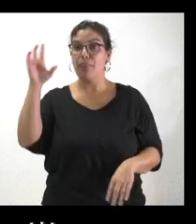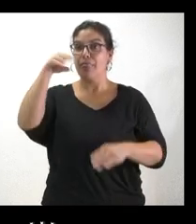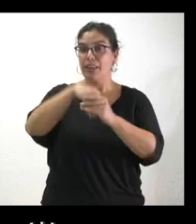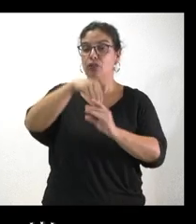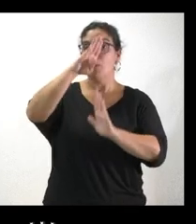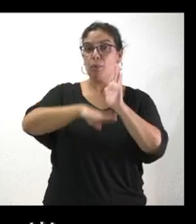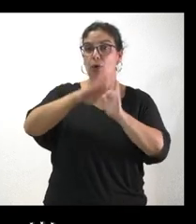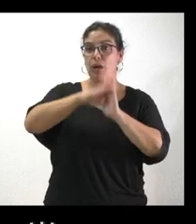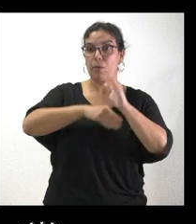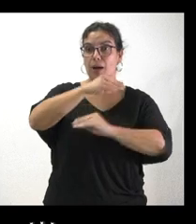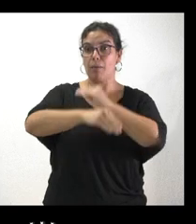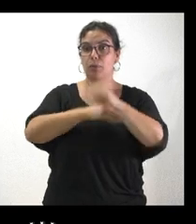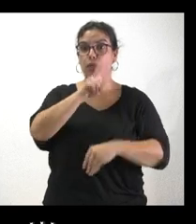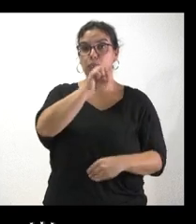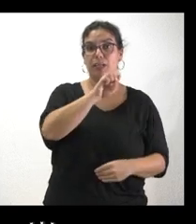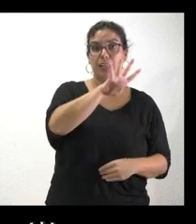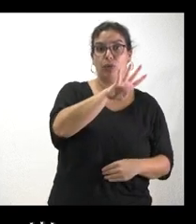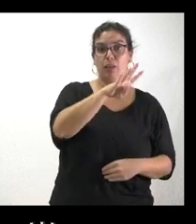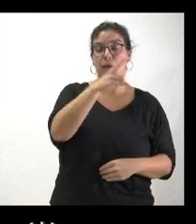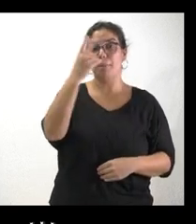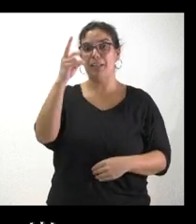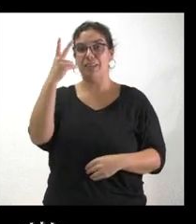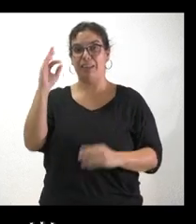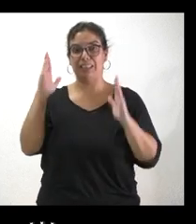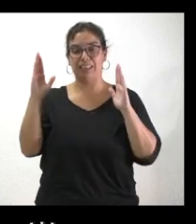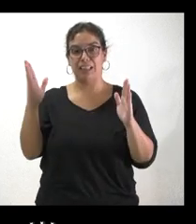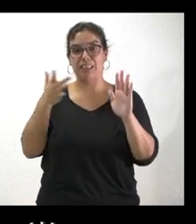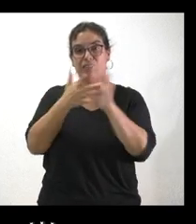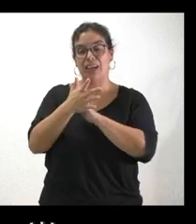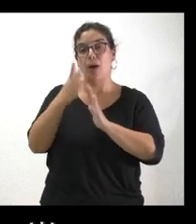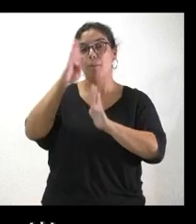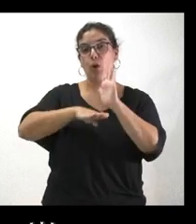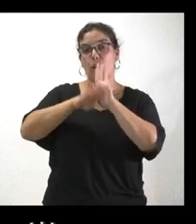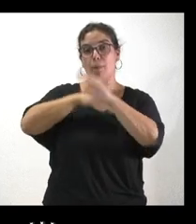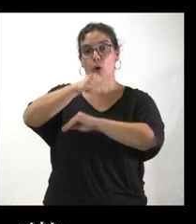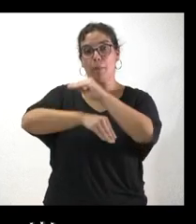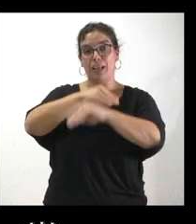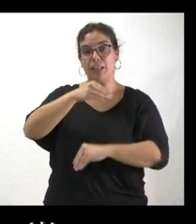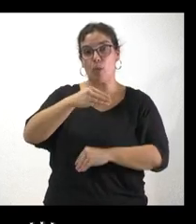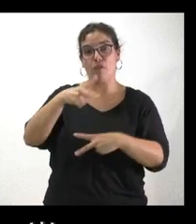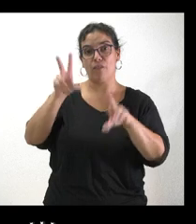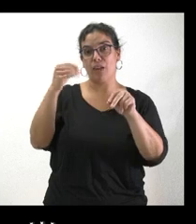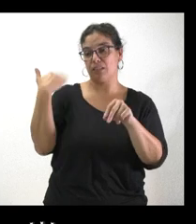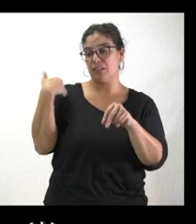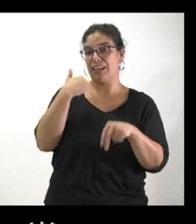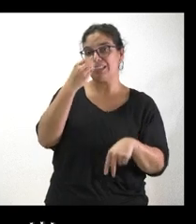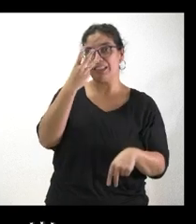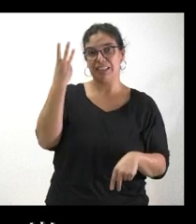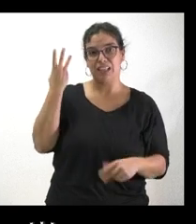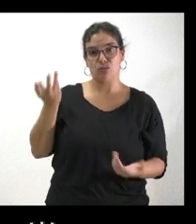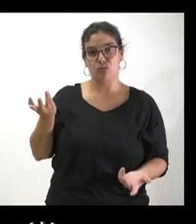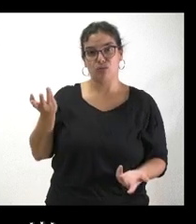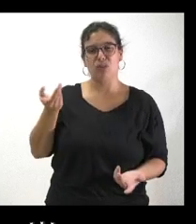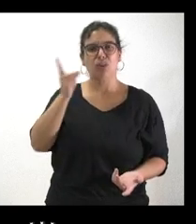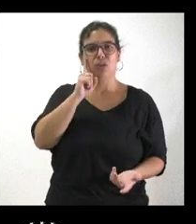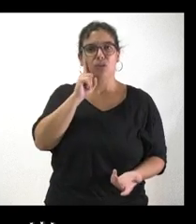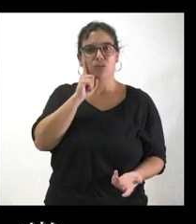operativo 2014-2020, es decir, de un programa operativo que habría terminado hace ya prácticamente tres años. No sé